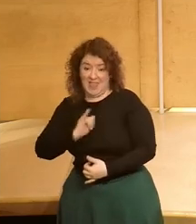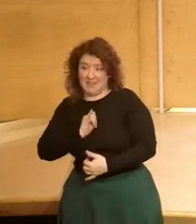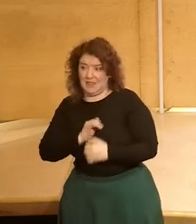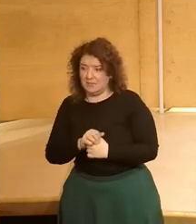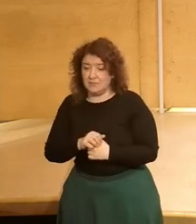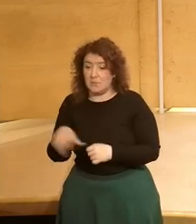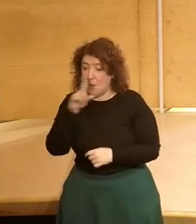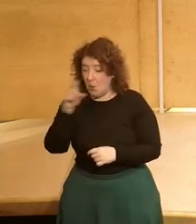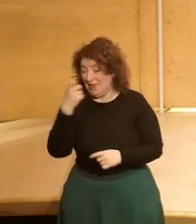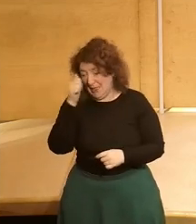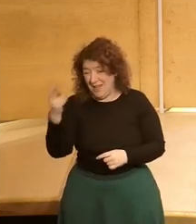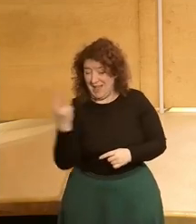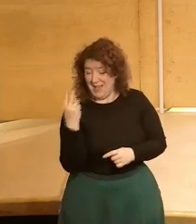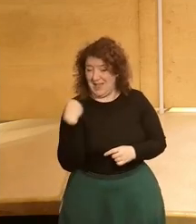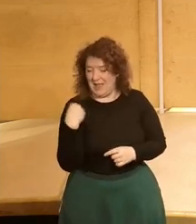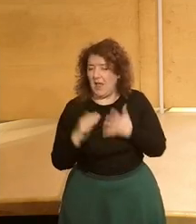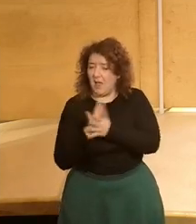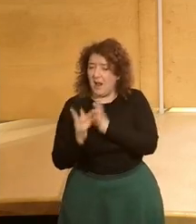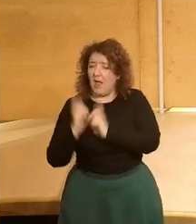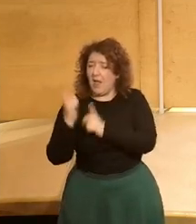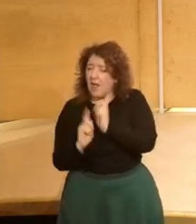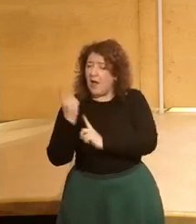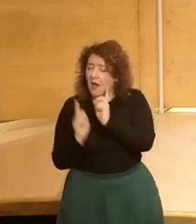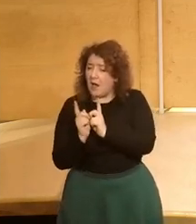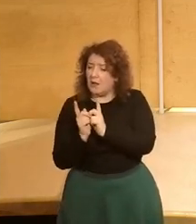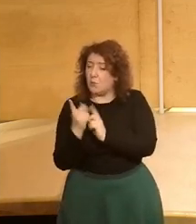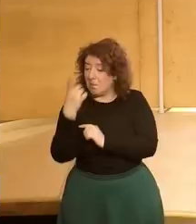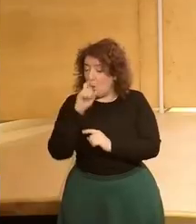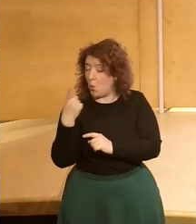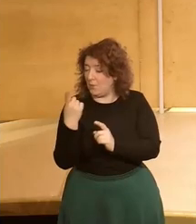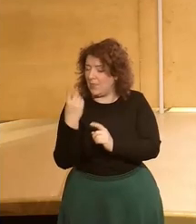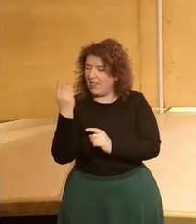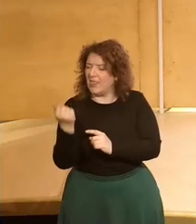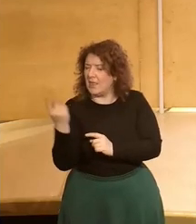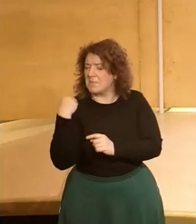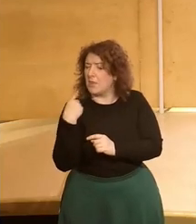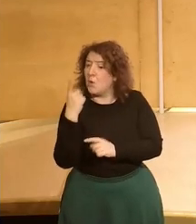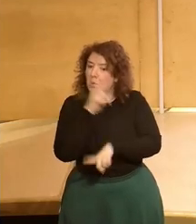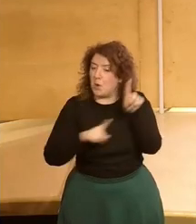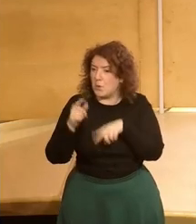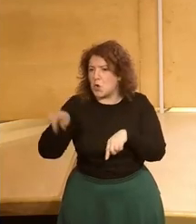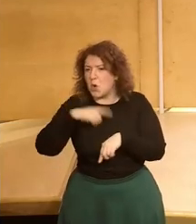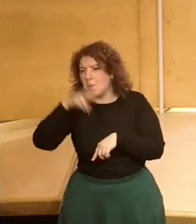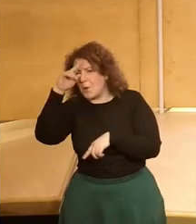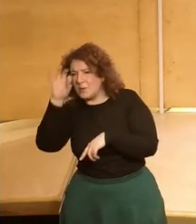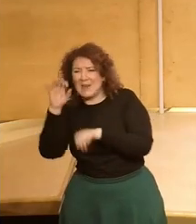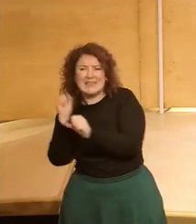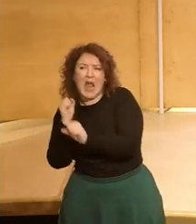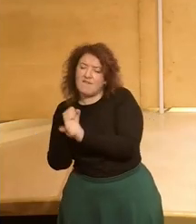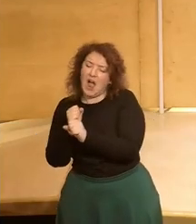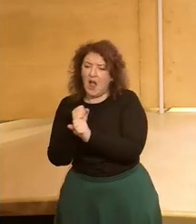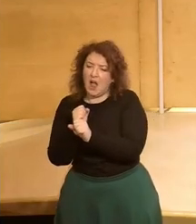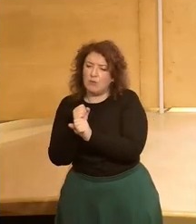estos chicos duró mucho rato y al final de la charla uno dijo así dijo bueno también tenemos un problema porque en vez de estar preocupados por el tema del trabajo